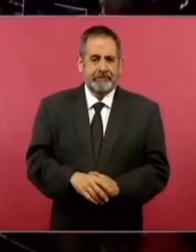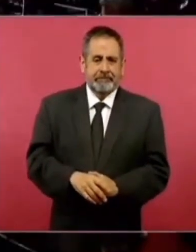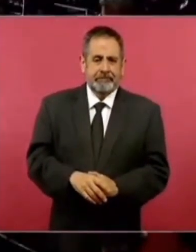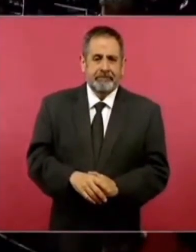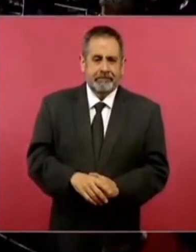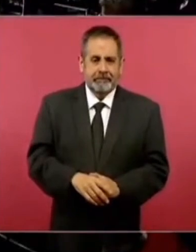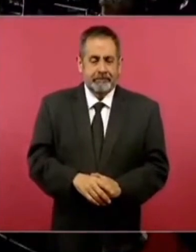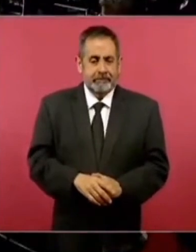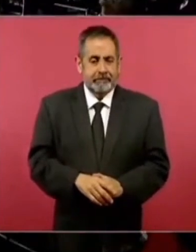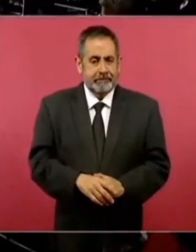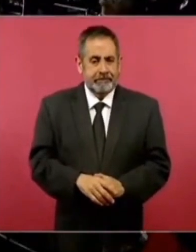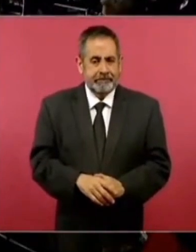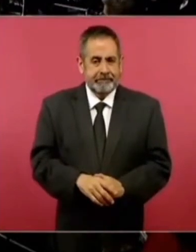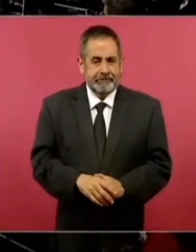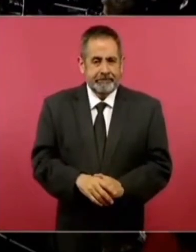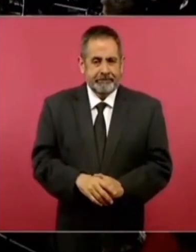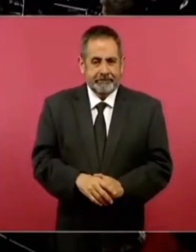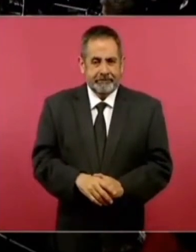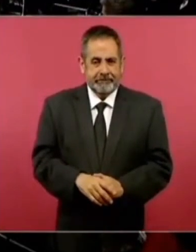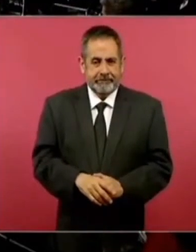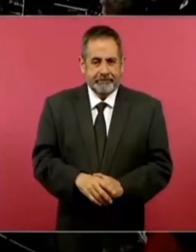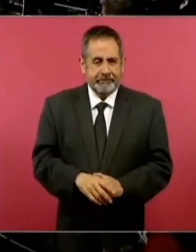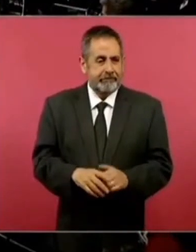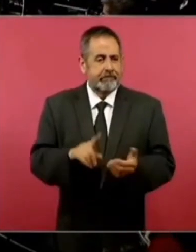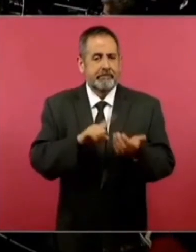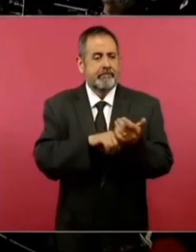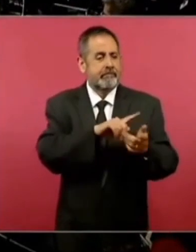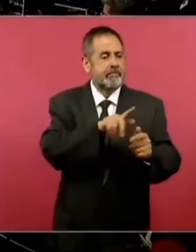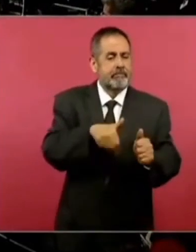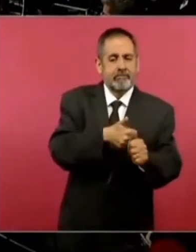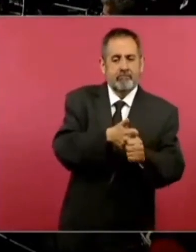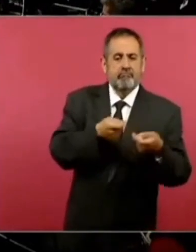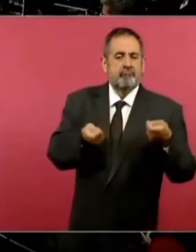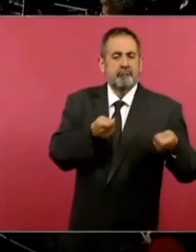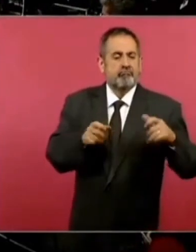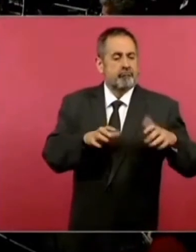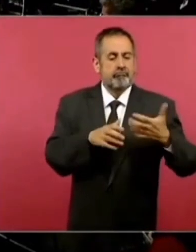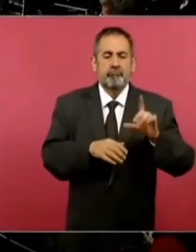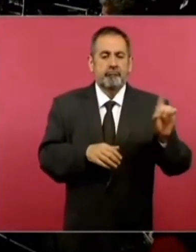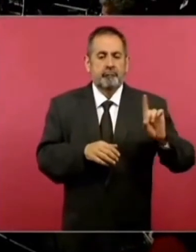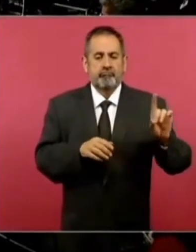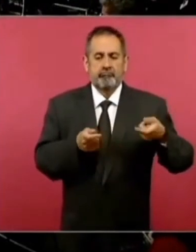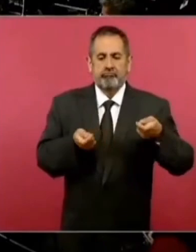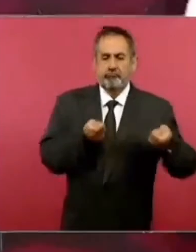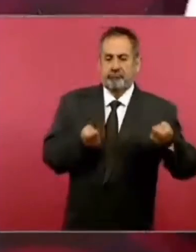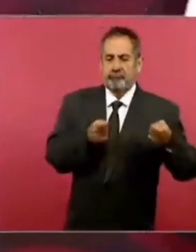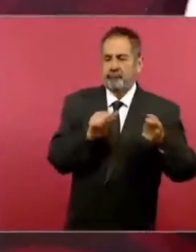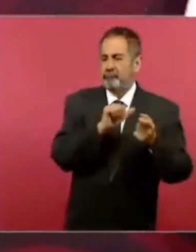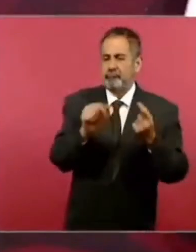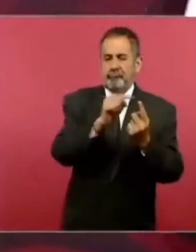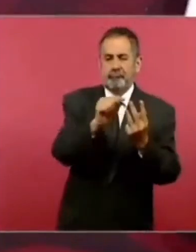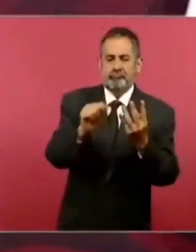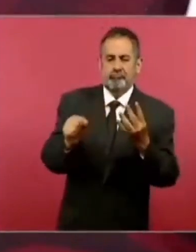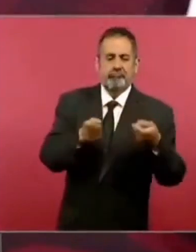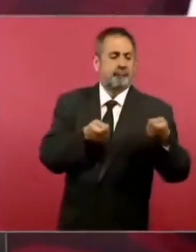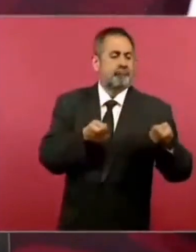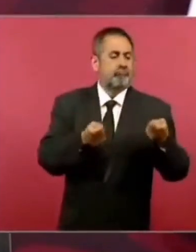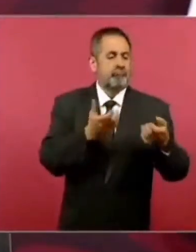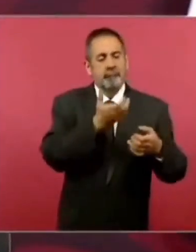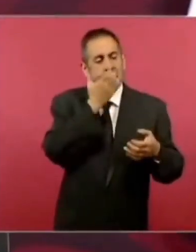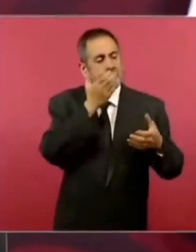las tiene controlada la derecha la el conservadurismo